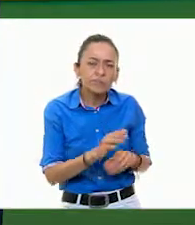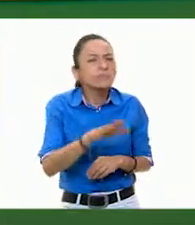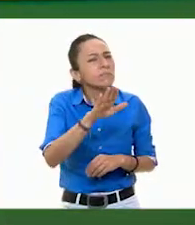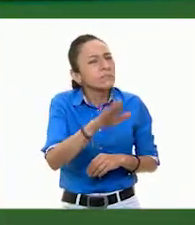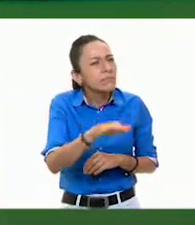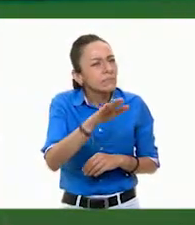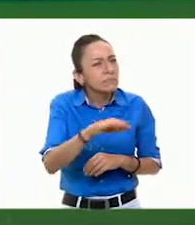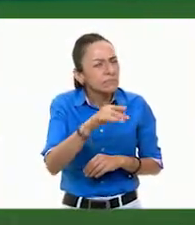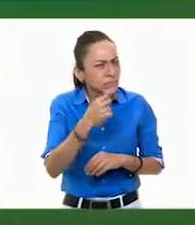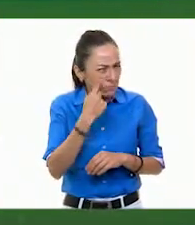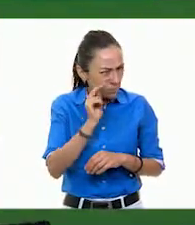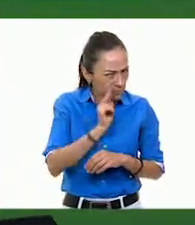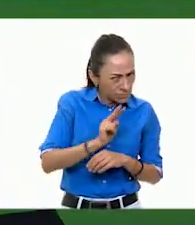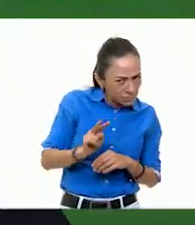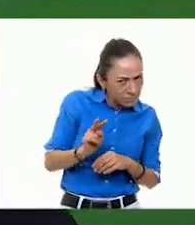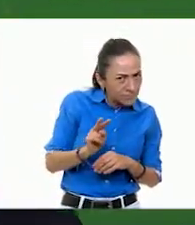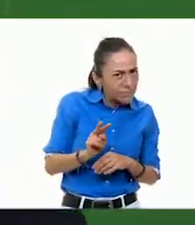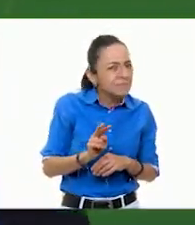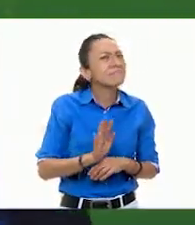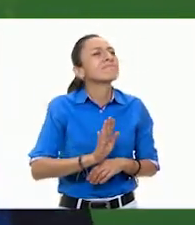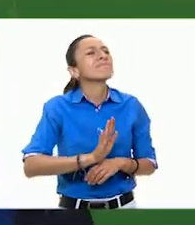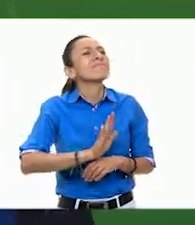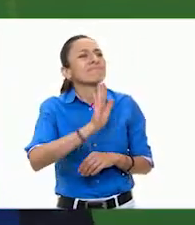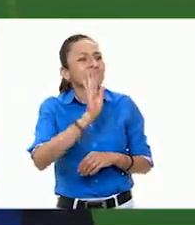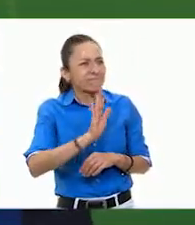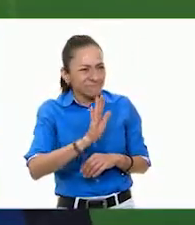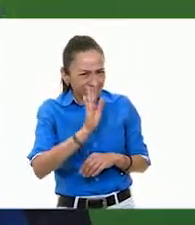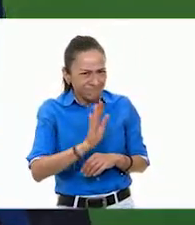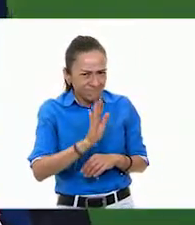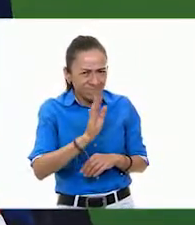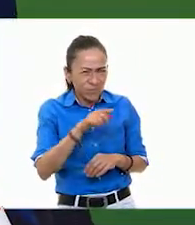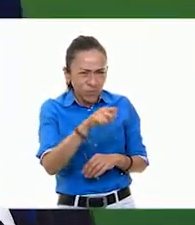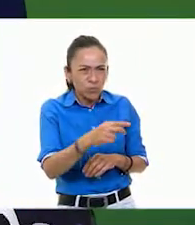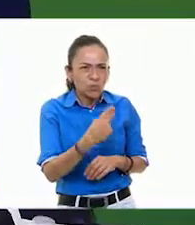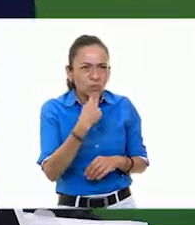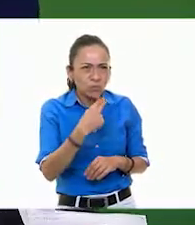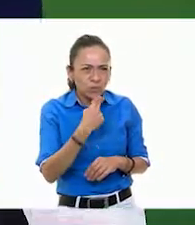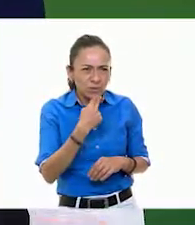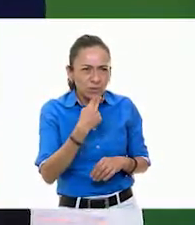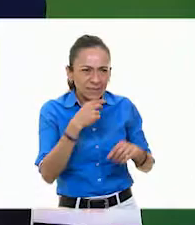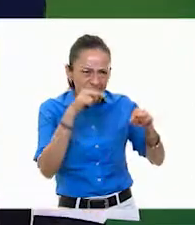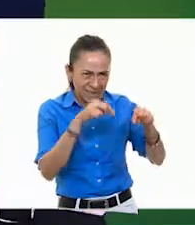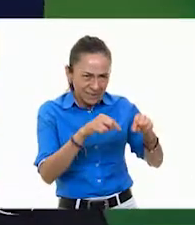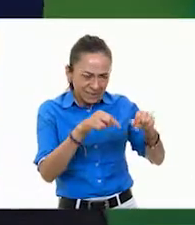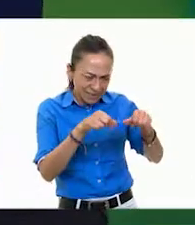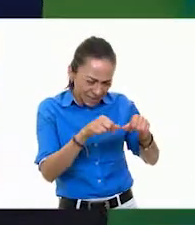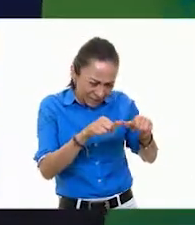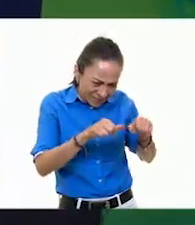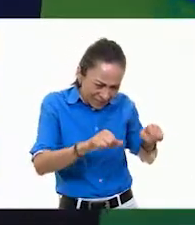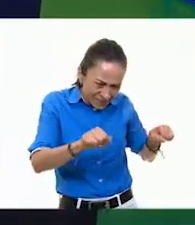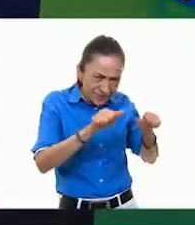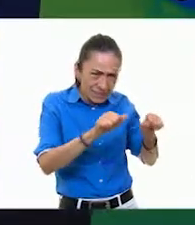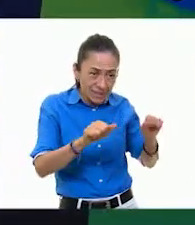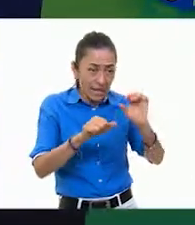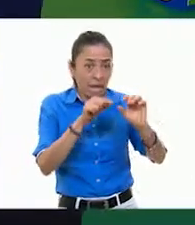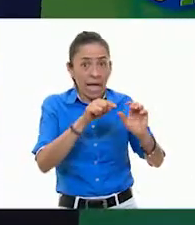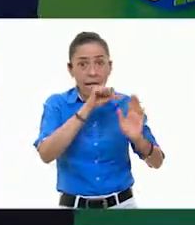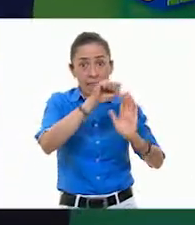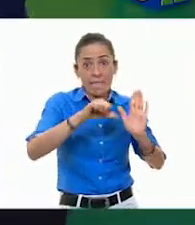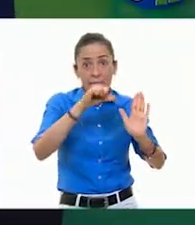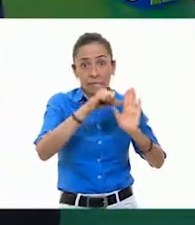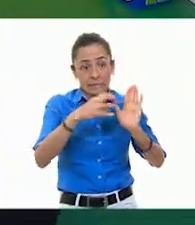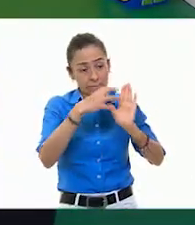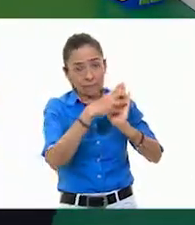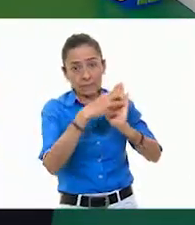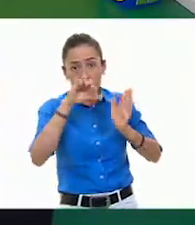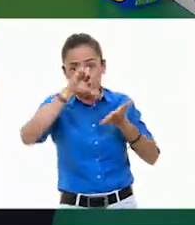¿cómo comienzan? Porque veo su diseño que empezó como del centro hacia afuera. ¿hay una forma que ellos manejen esto? Bueno, ahorita, por